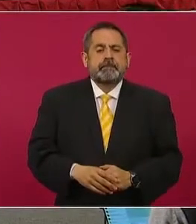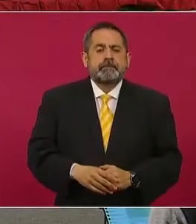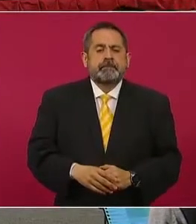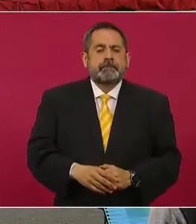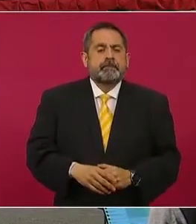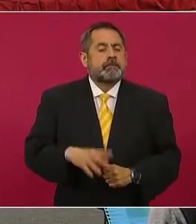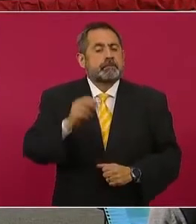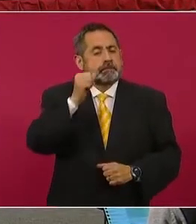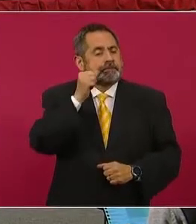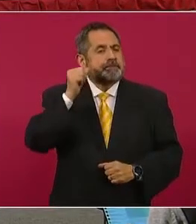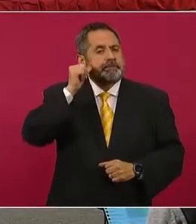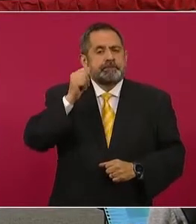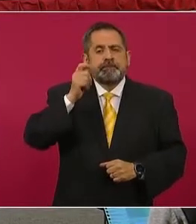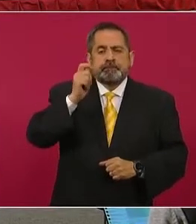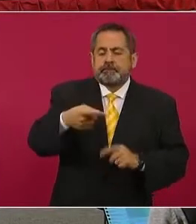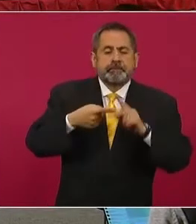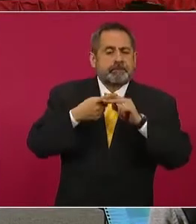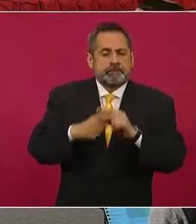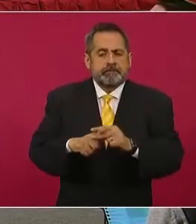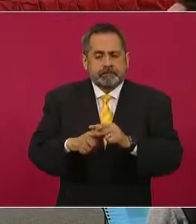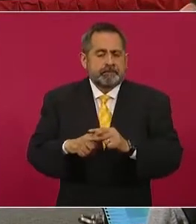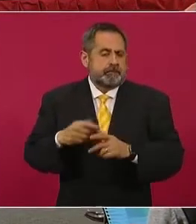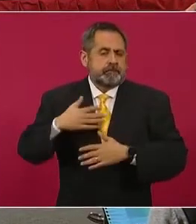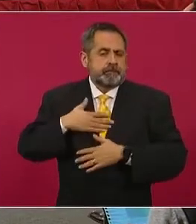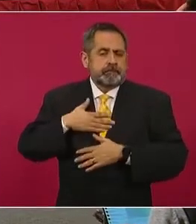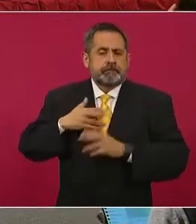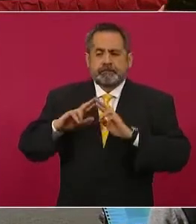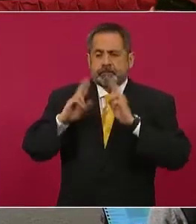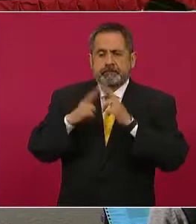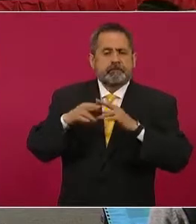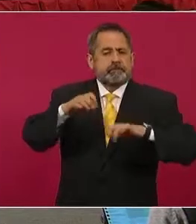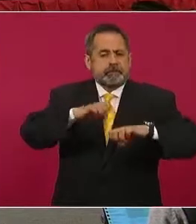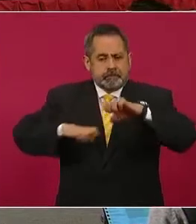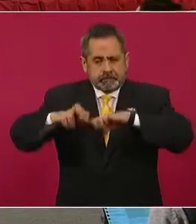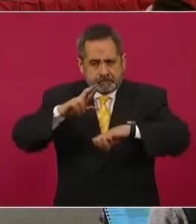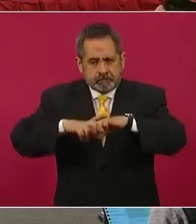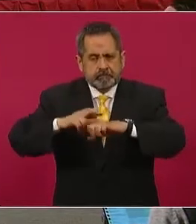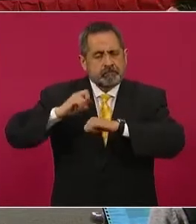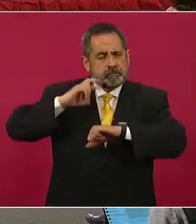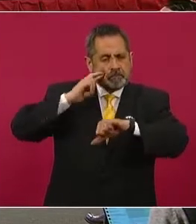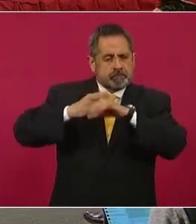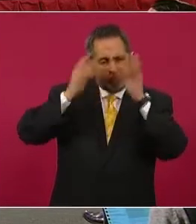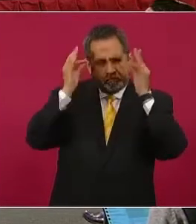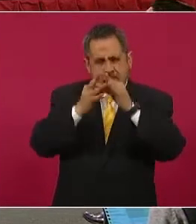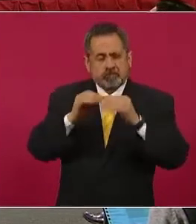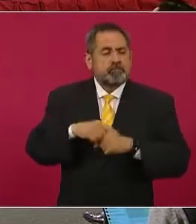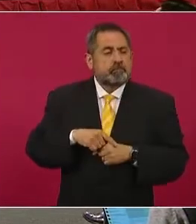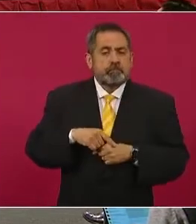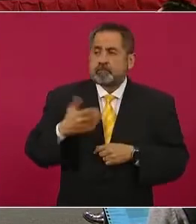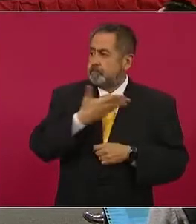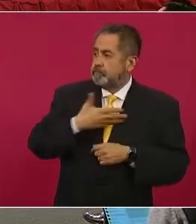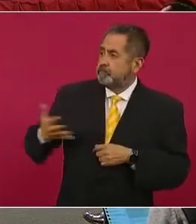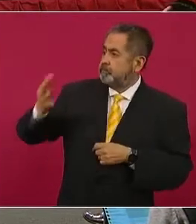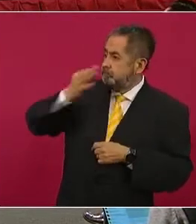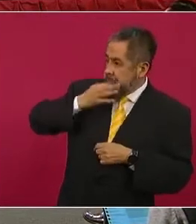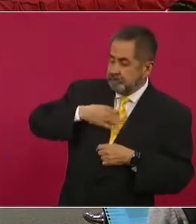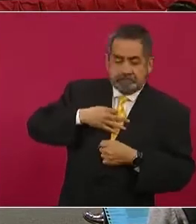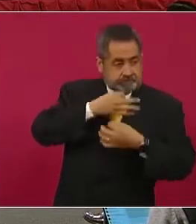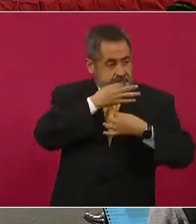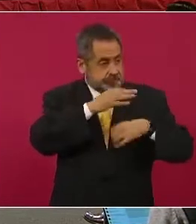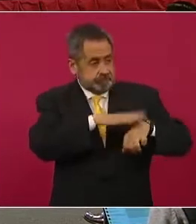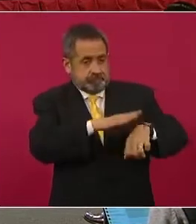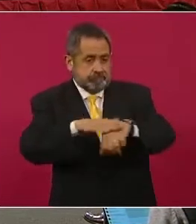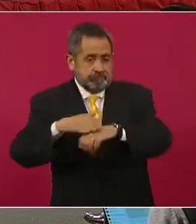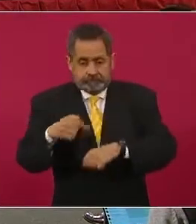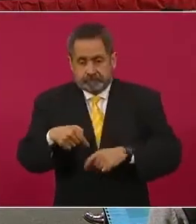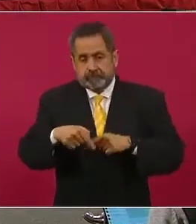Ayer tuvimos el inicio de nuestras tareas de la reunión de embajadores y cónsules. Por instrucciones del presidente, les transmití que tenemos este año,